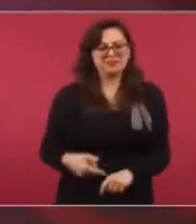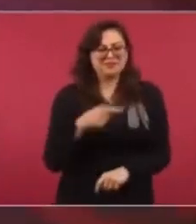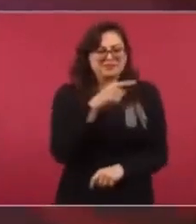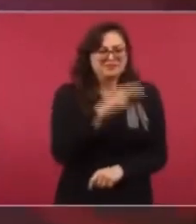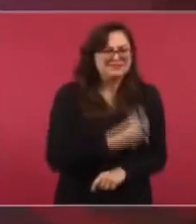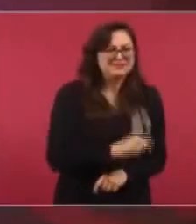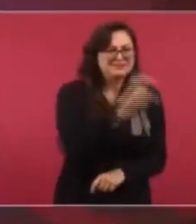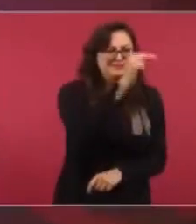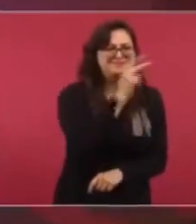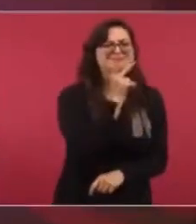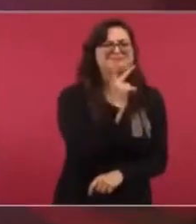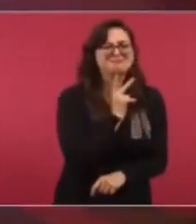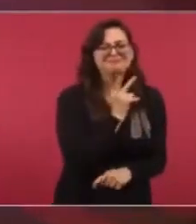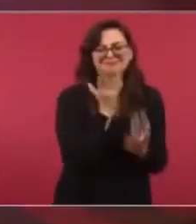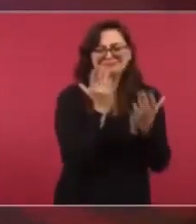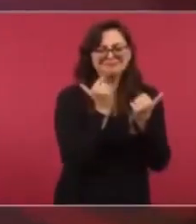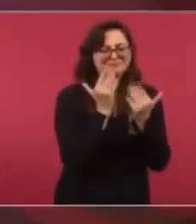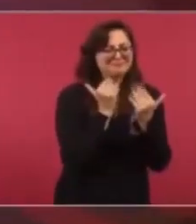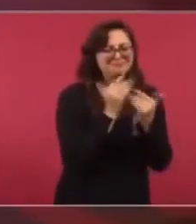tenemos la suerte,